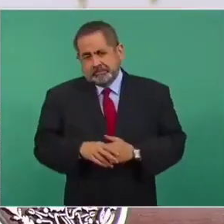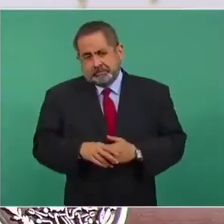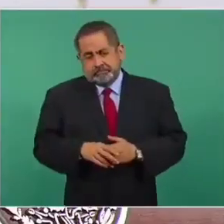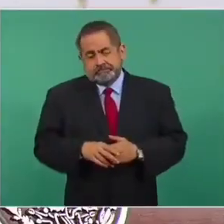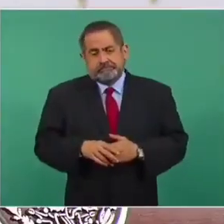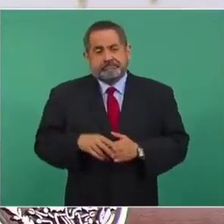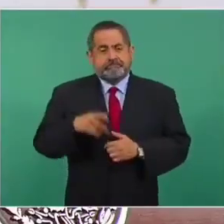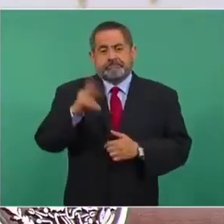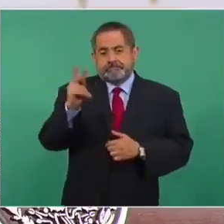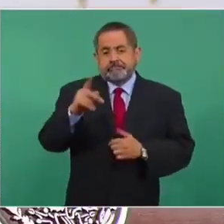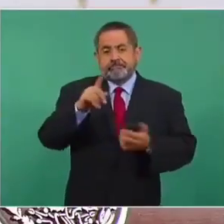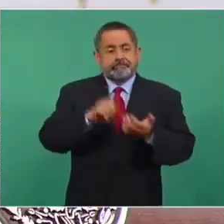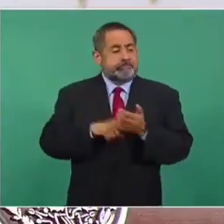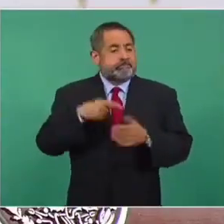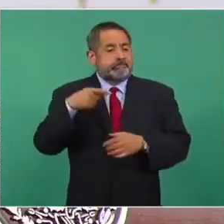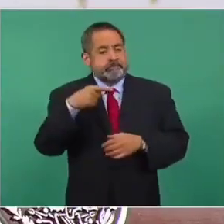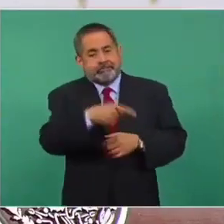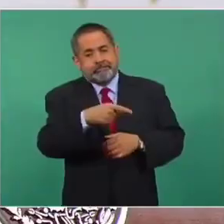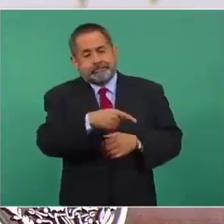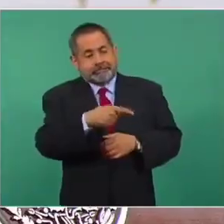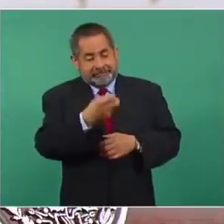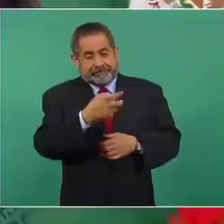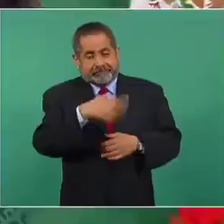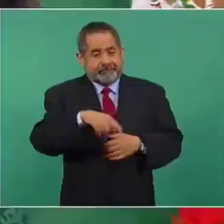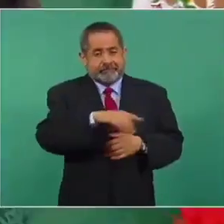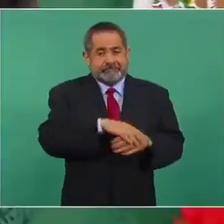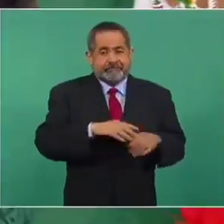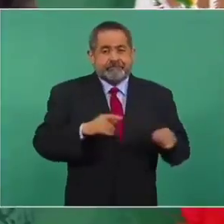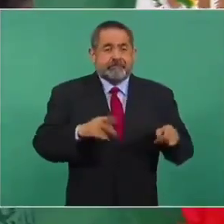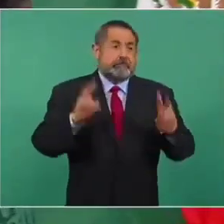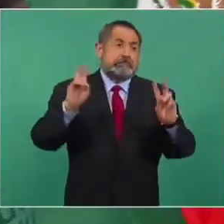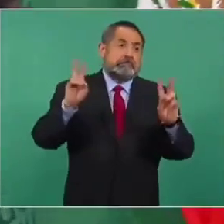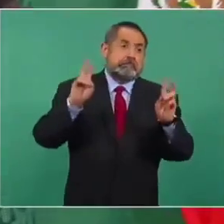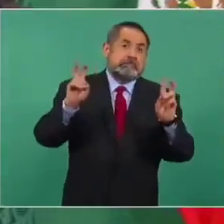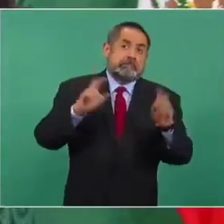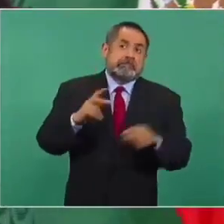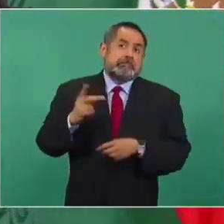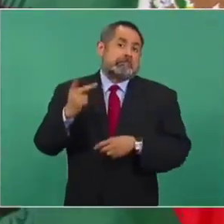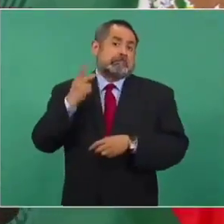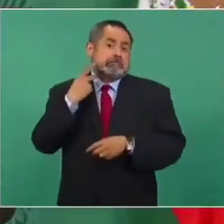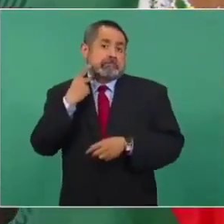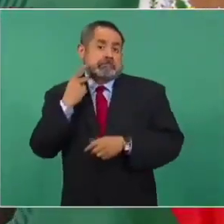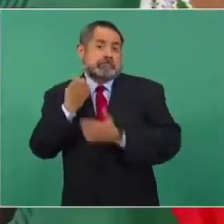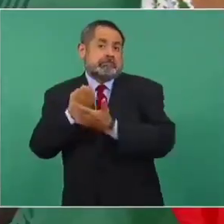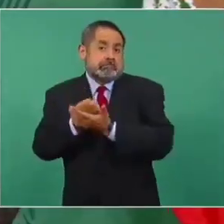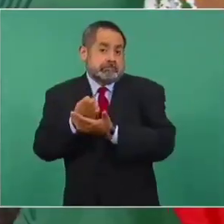pomposamente a eso se le llama política económica neoliberal